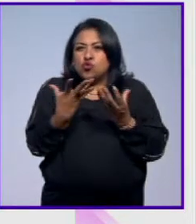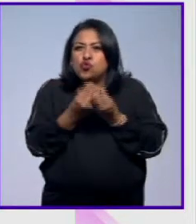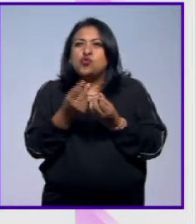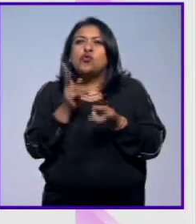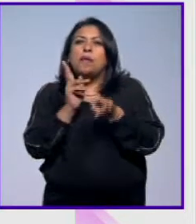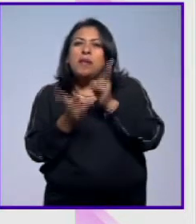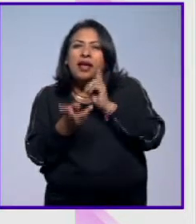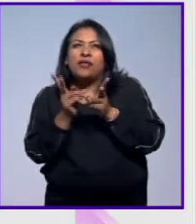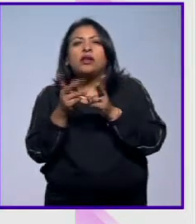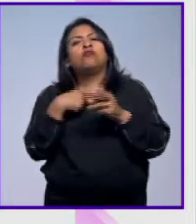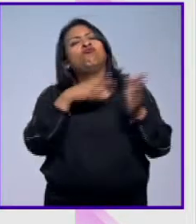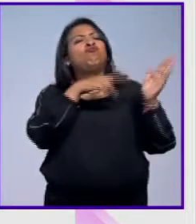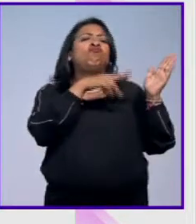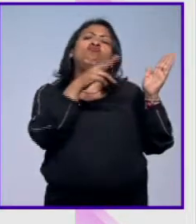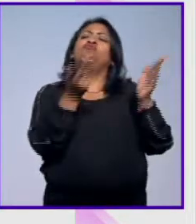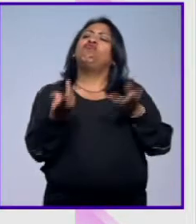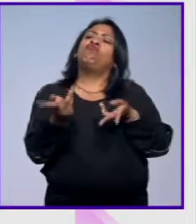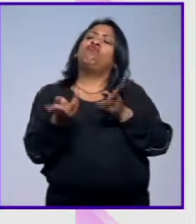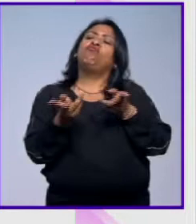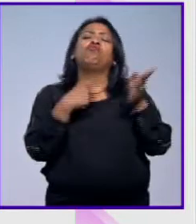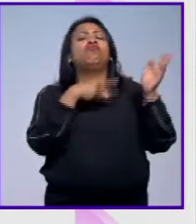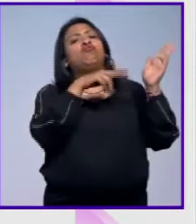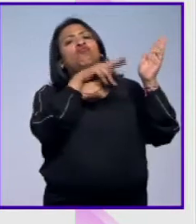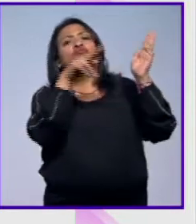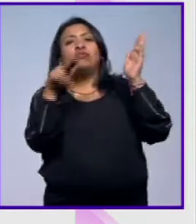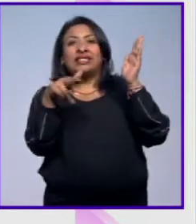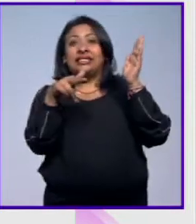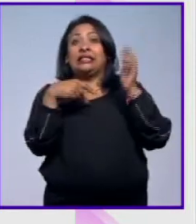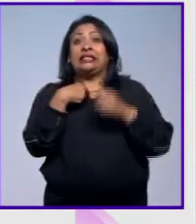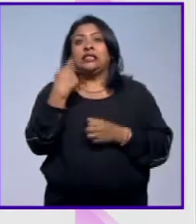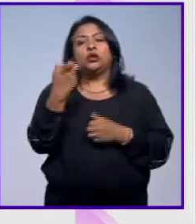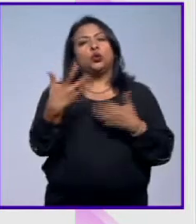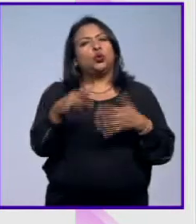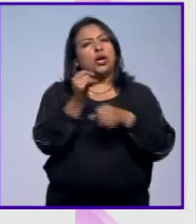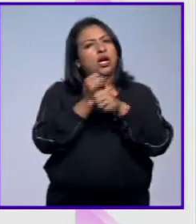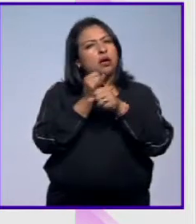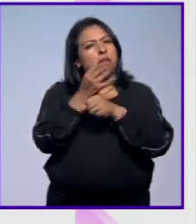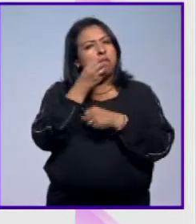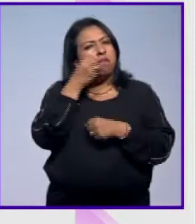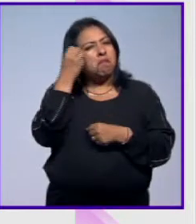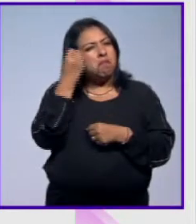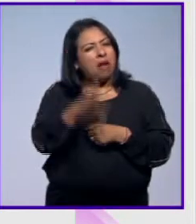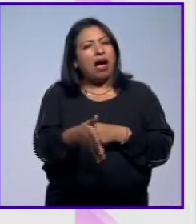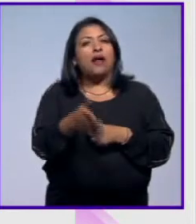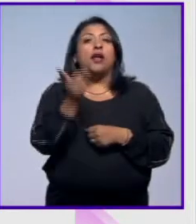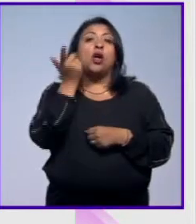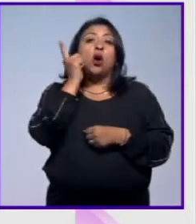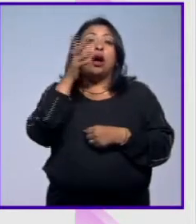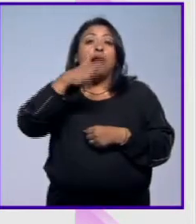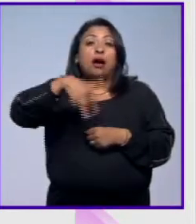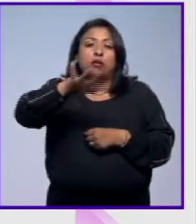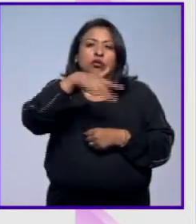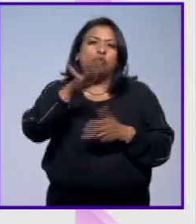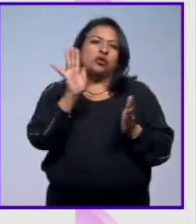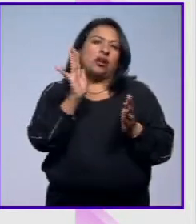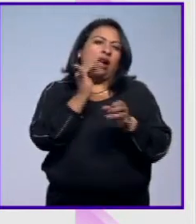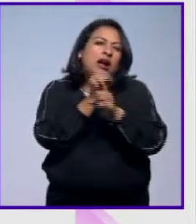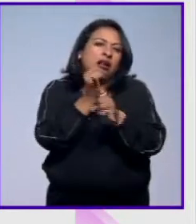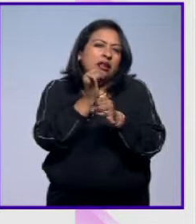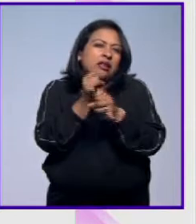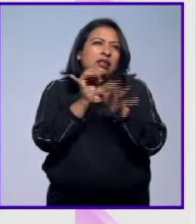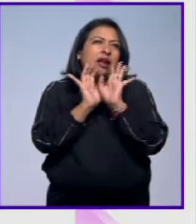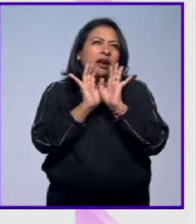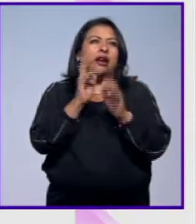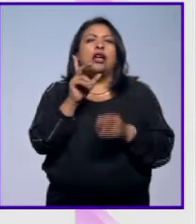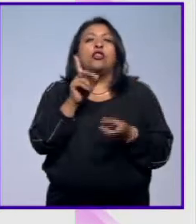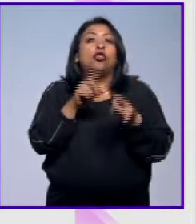conversando mientras pinta mientras genera sus cuadros es un documental verdaderamente fascinante ojalá lo puedan buscar en la red no sé dónde